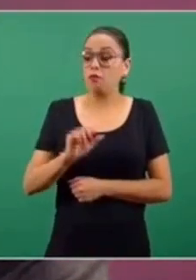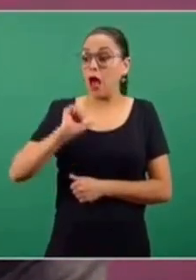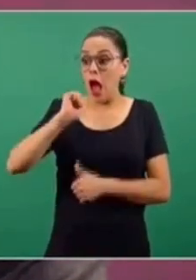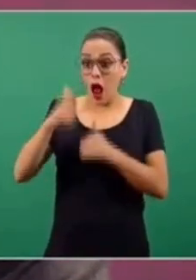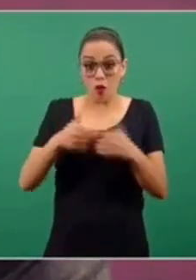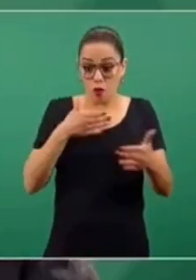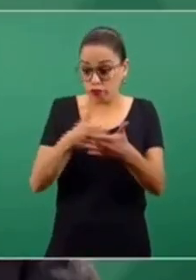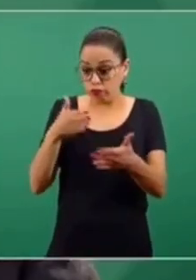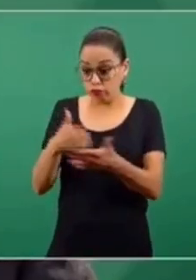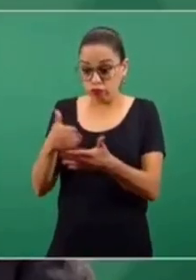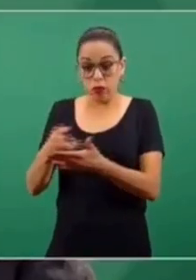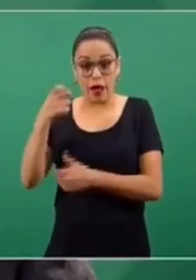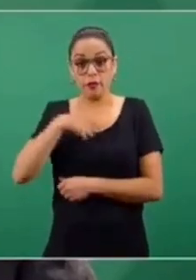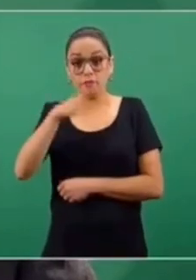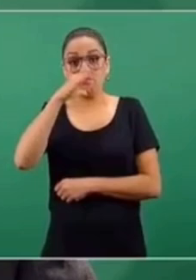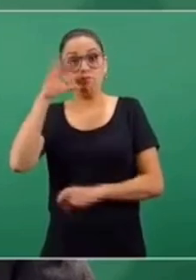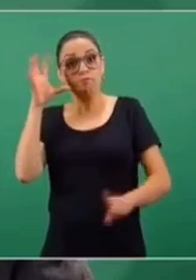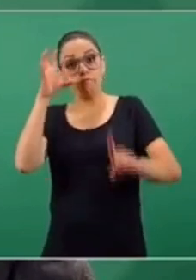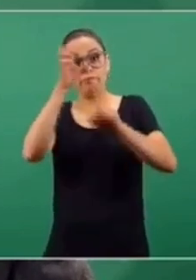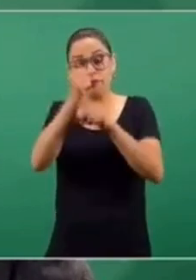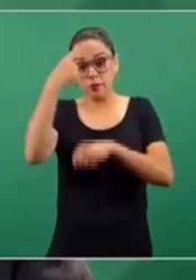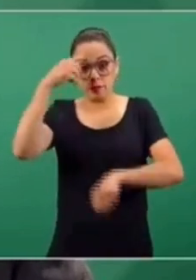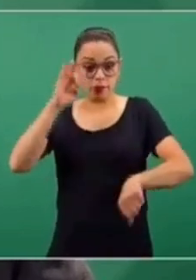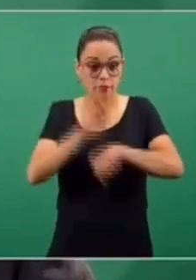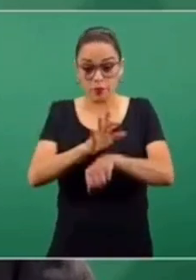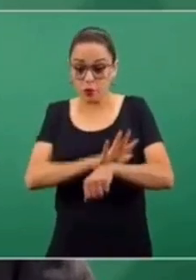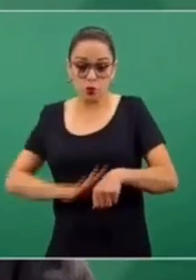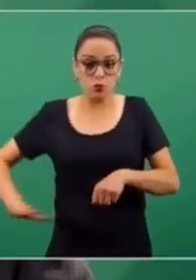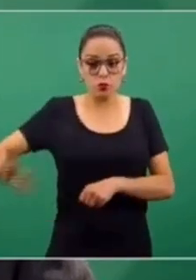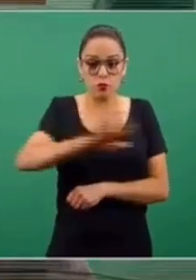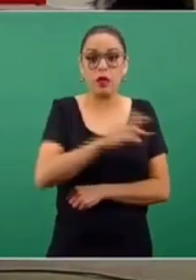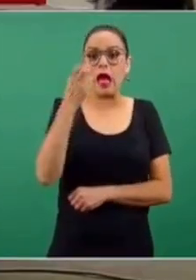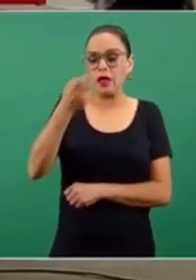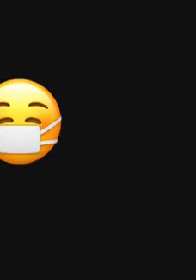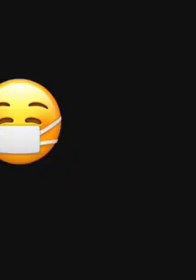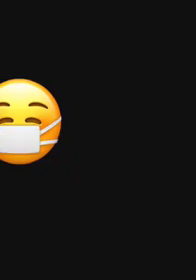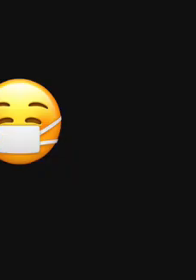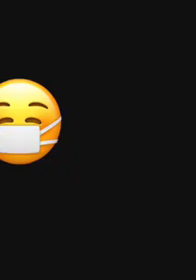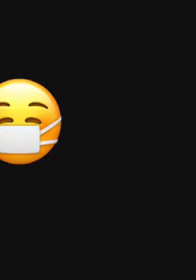de actuar por el interés público es un acto de mezquindad. No.